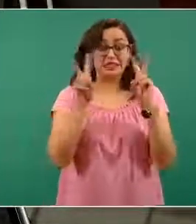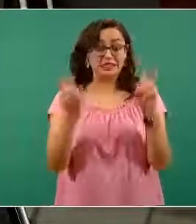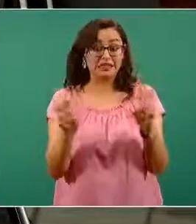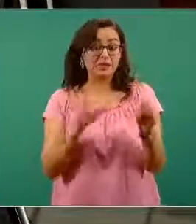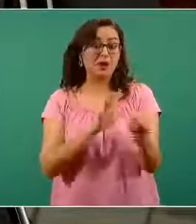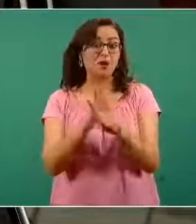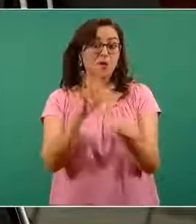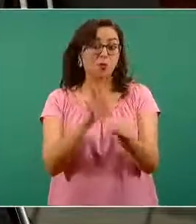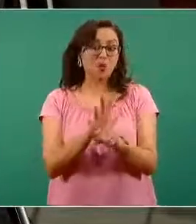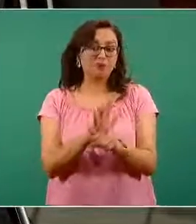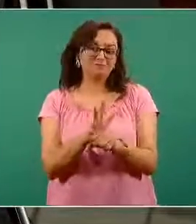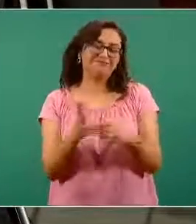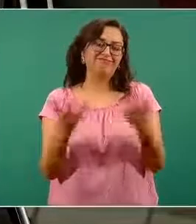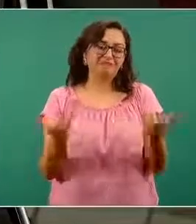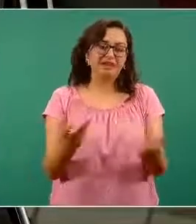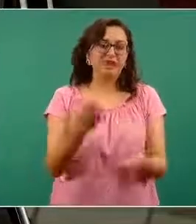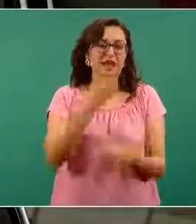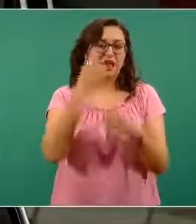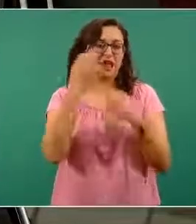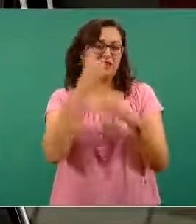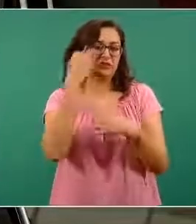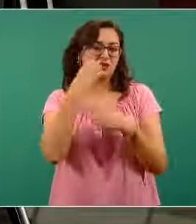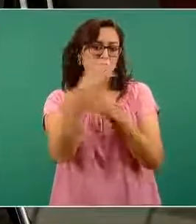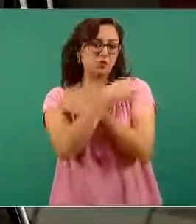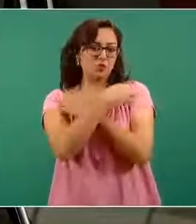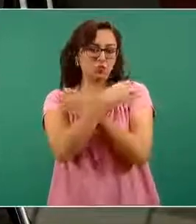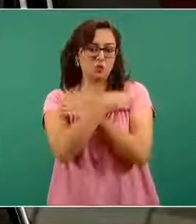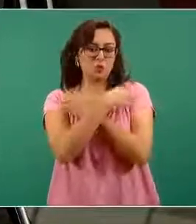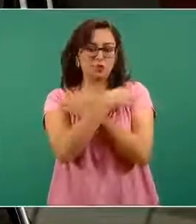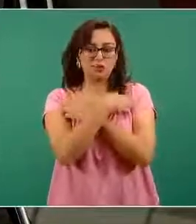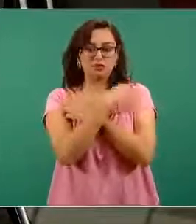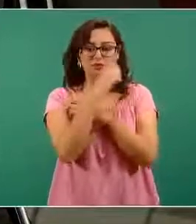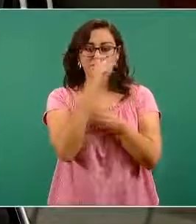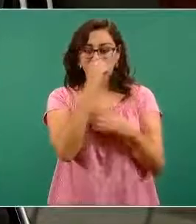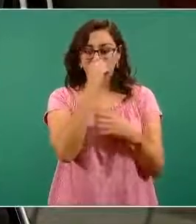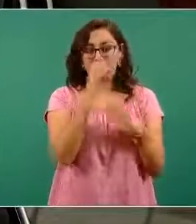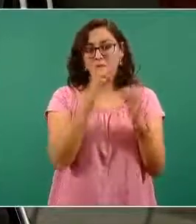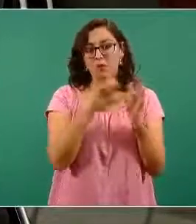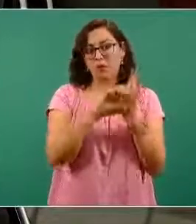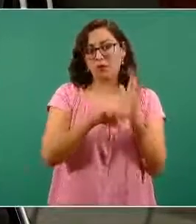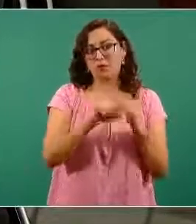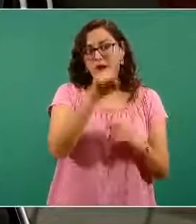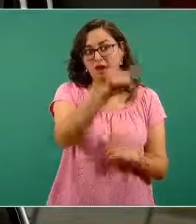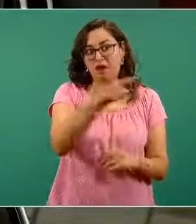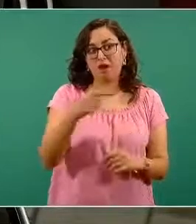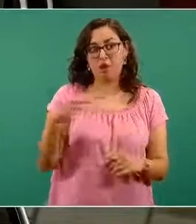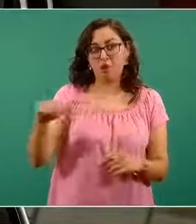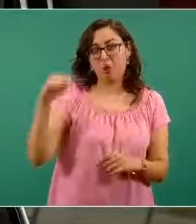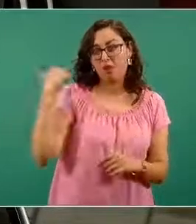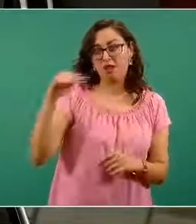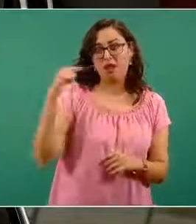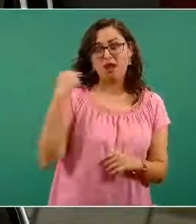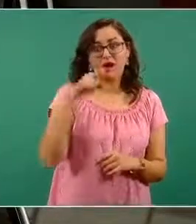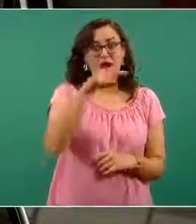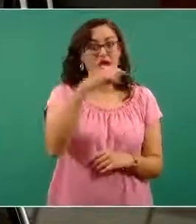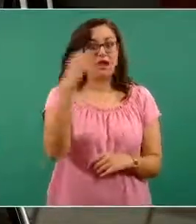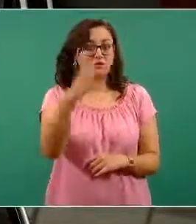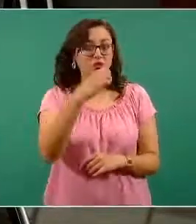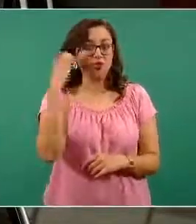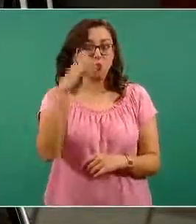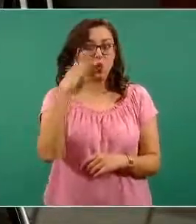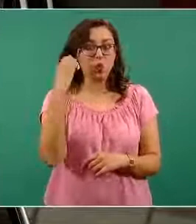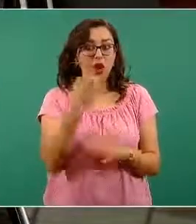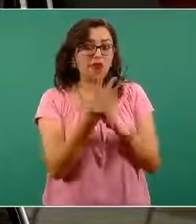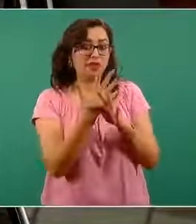Guadalajara, que ya están, aunque sean niños por aula, siguen siendo un factor de riesgo. tal vez